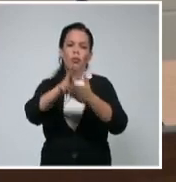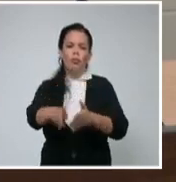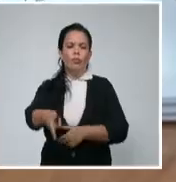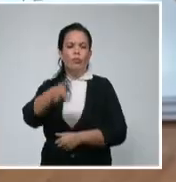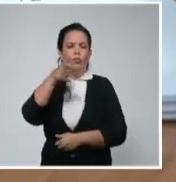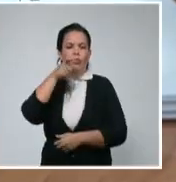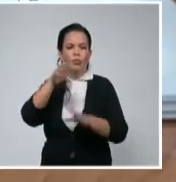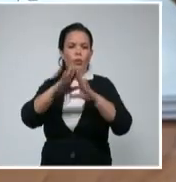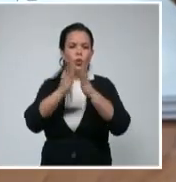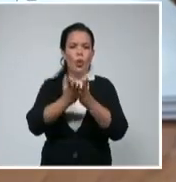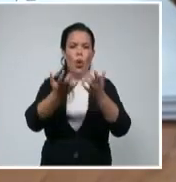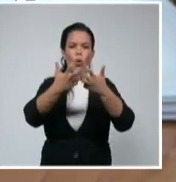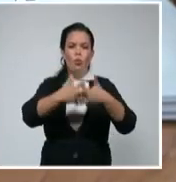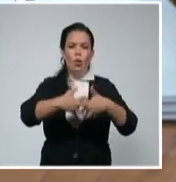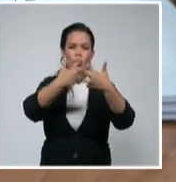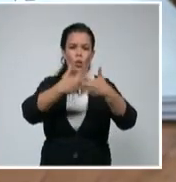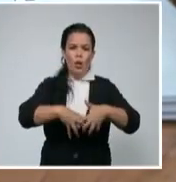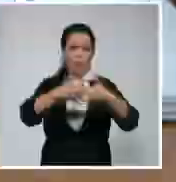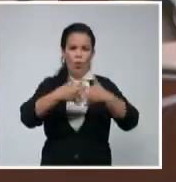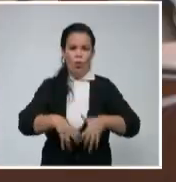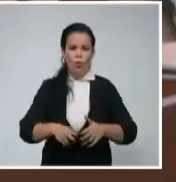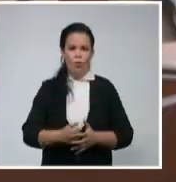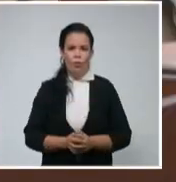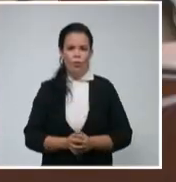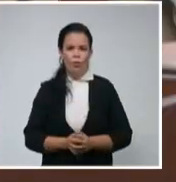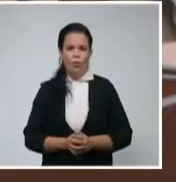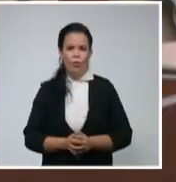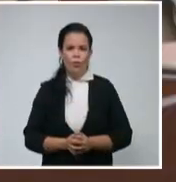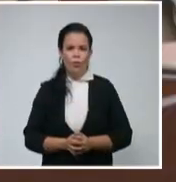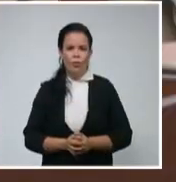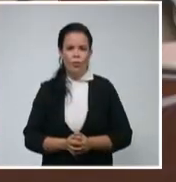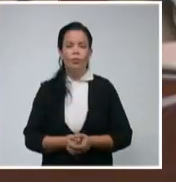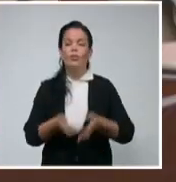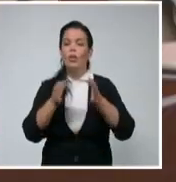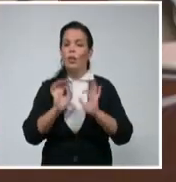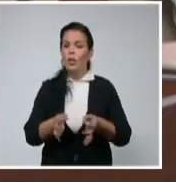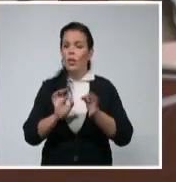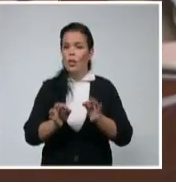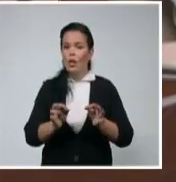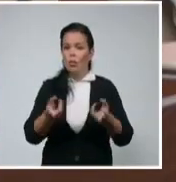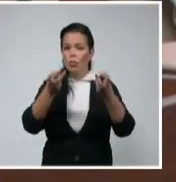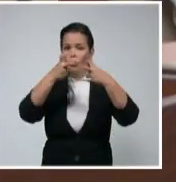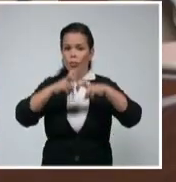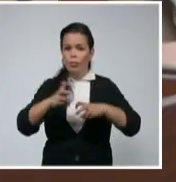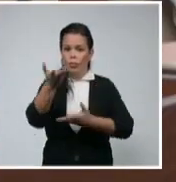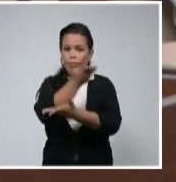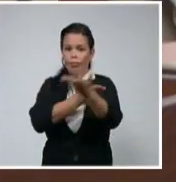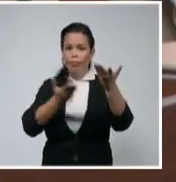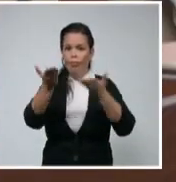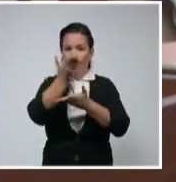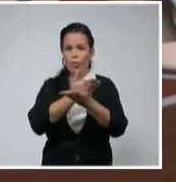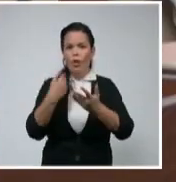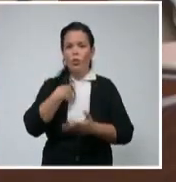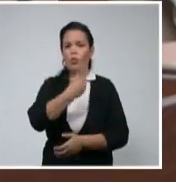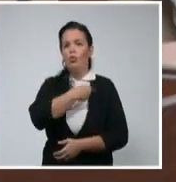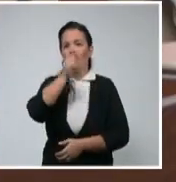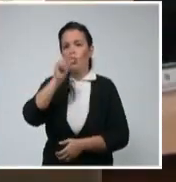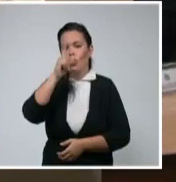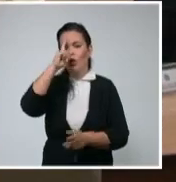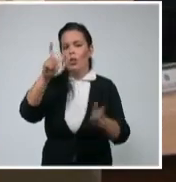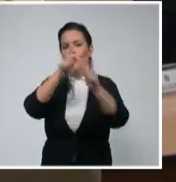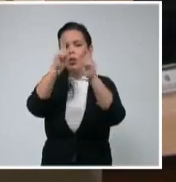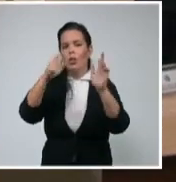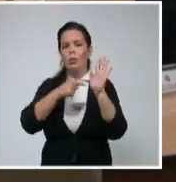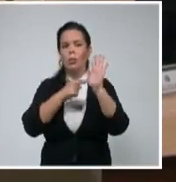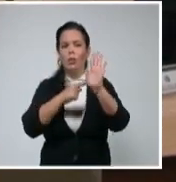productivo. Como es habitual en cada uno de estos encuentros con científicos y expertos, el doctor en ciencia Raúl Guinobar presentó los